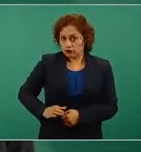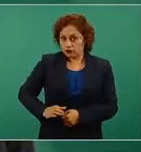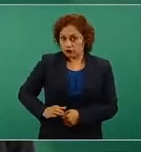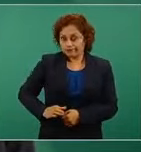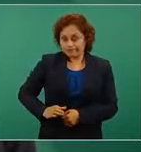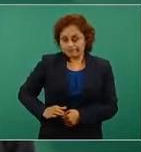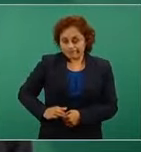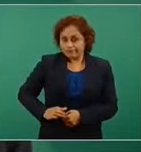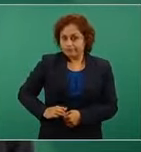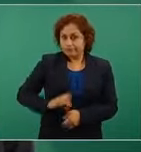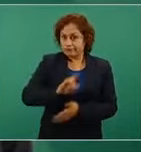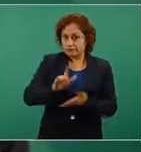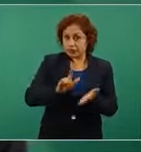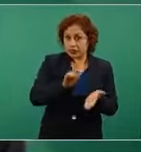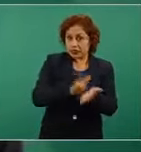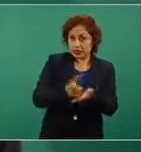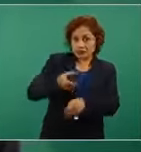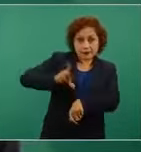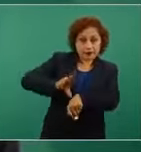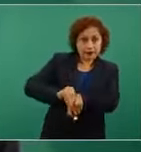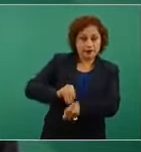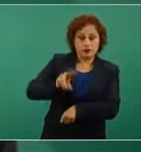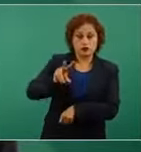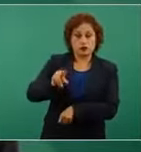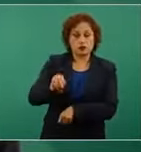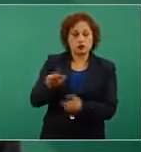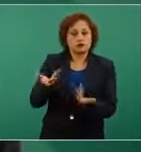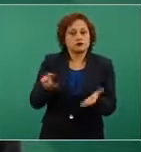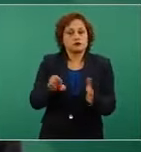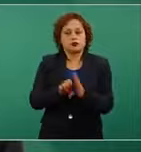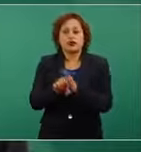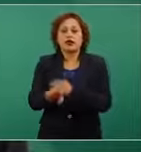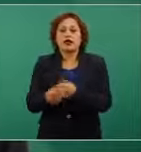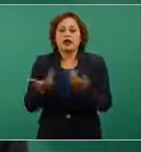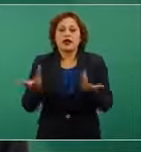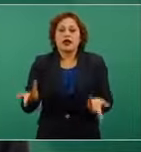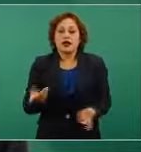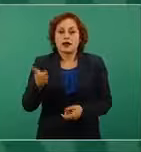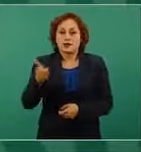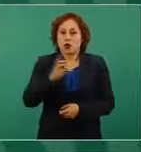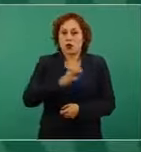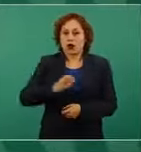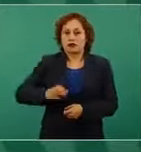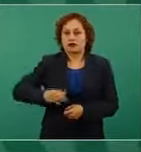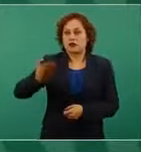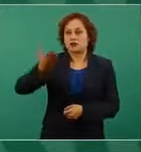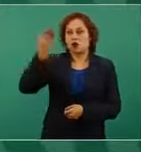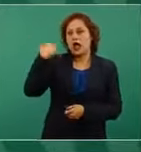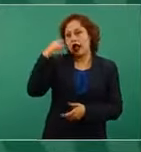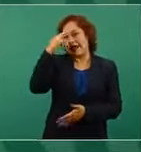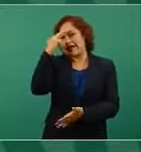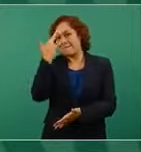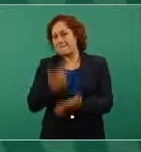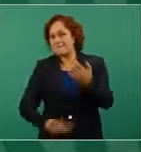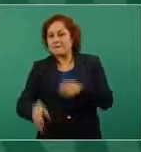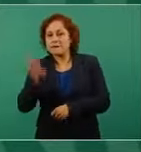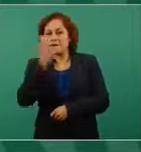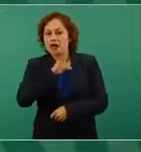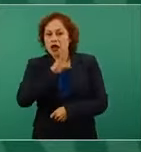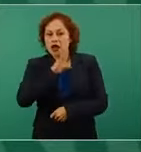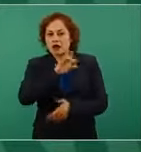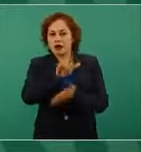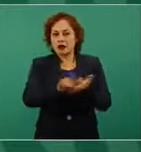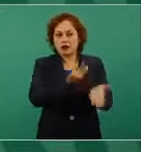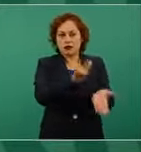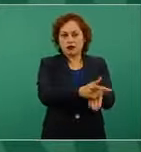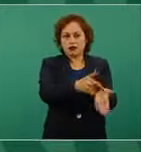es decir, que tienen antecedentes penales, pues no deben de ser candidatos, eso